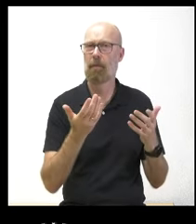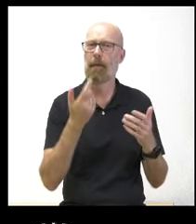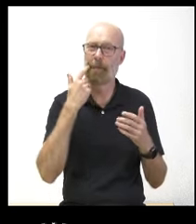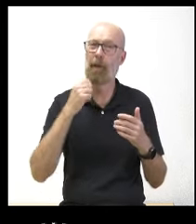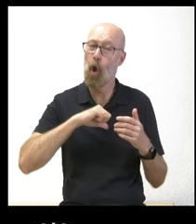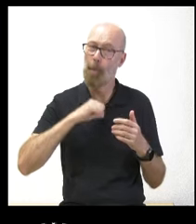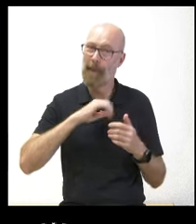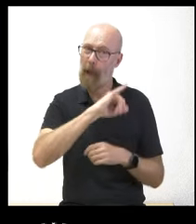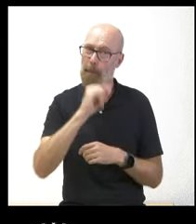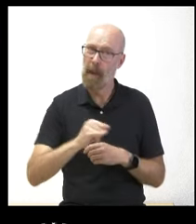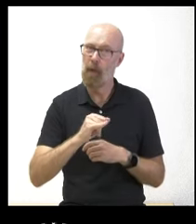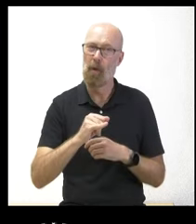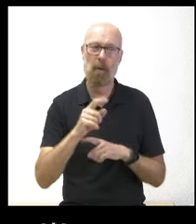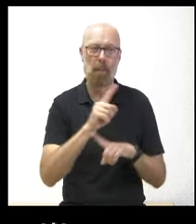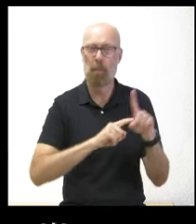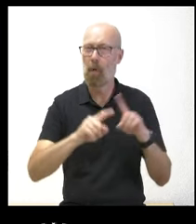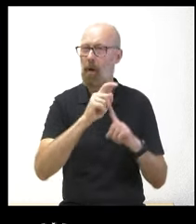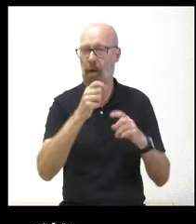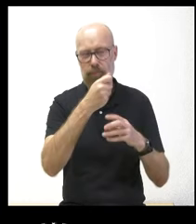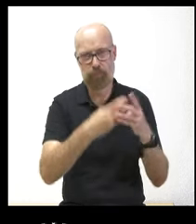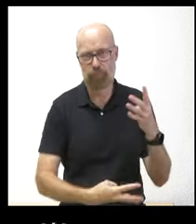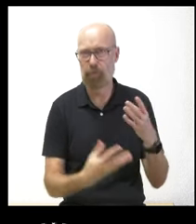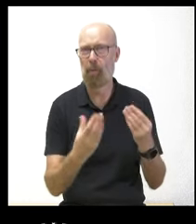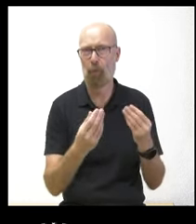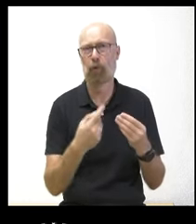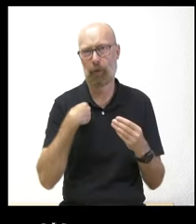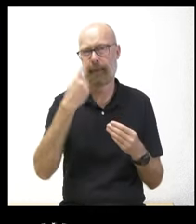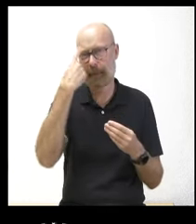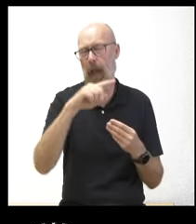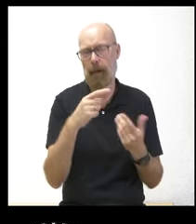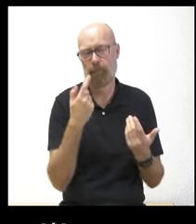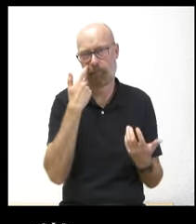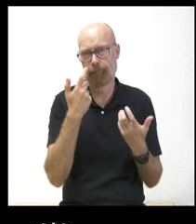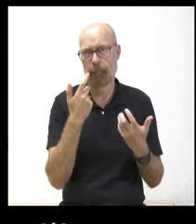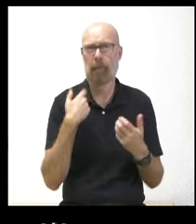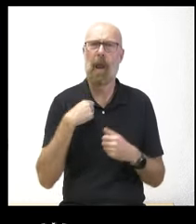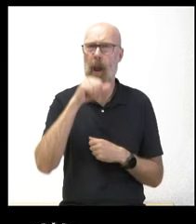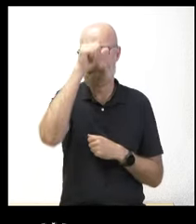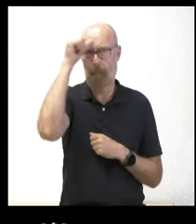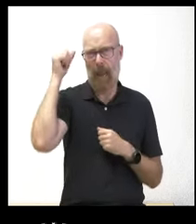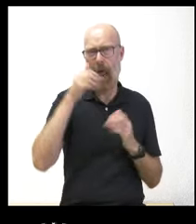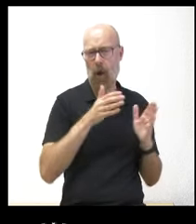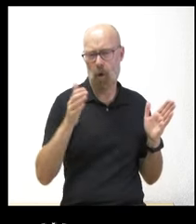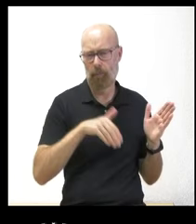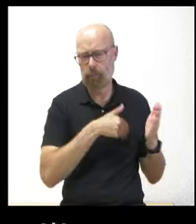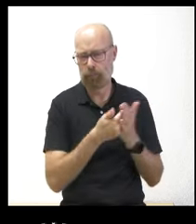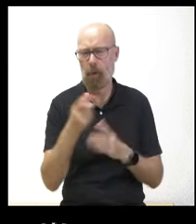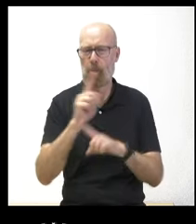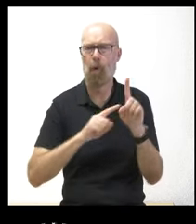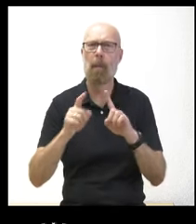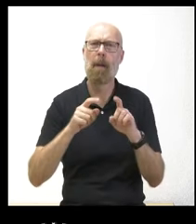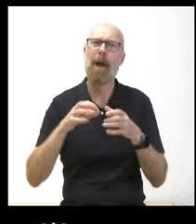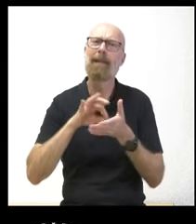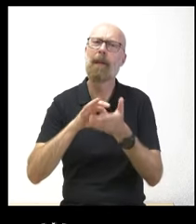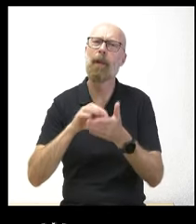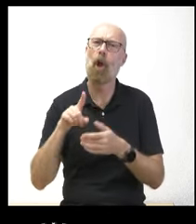hospital el vierto de Conferrada conocer al portavoz que son históricas lleva todo el verano con problemas en el servicio de oncología muy serios